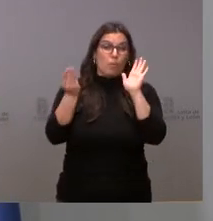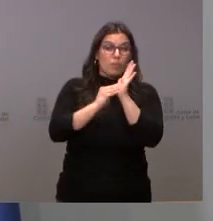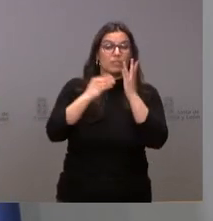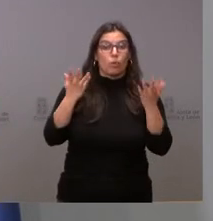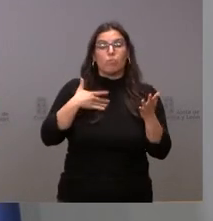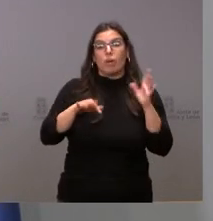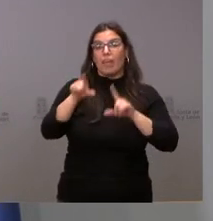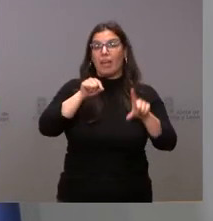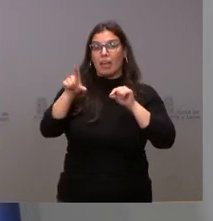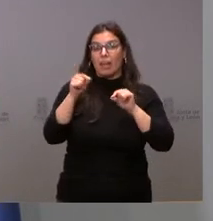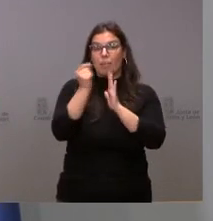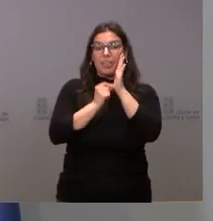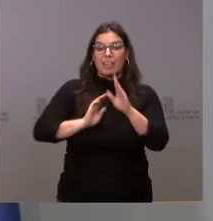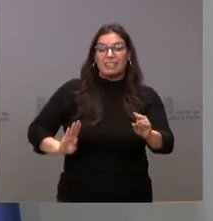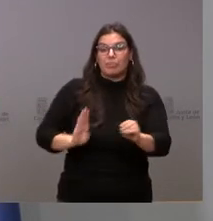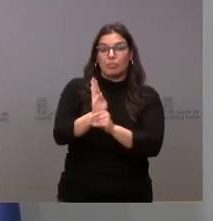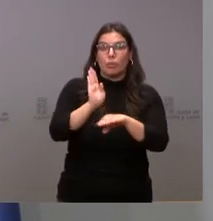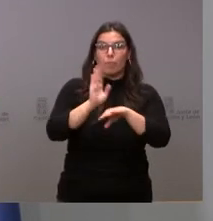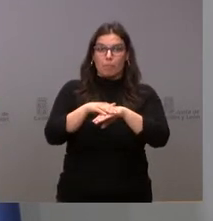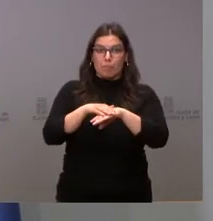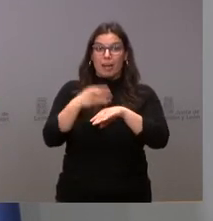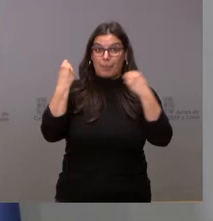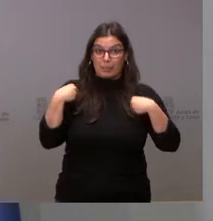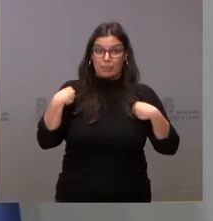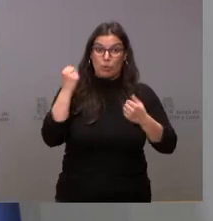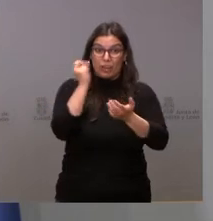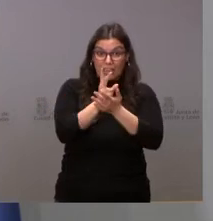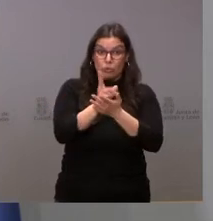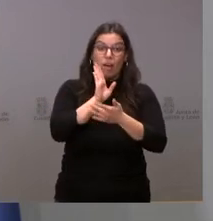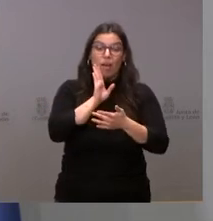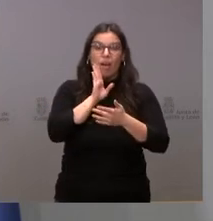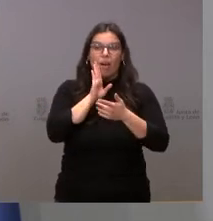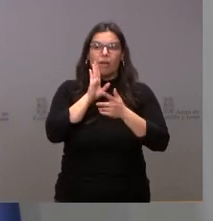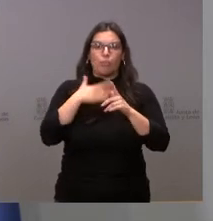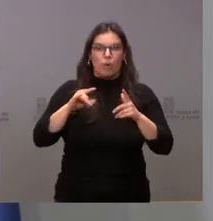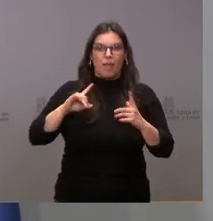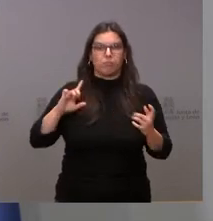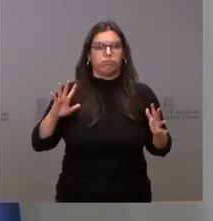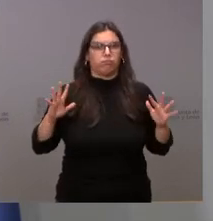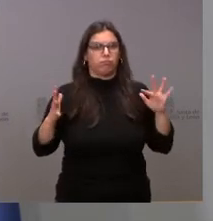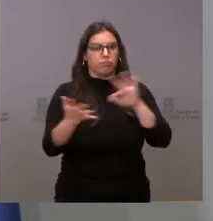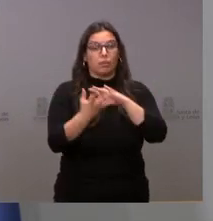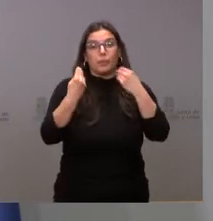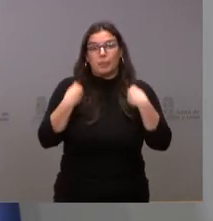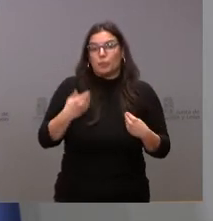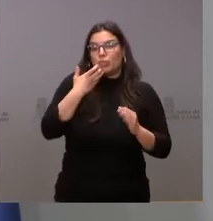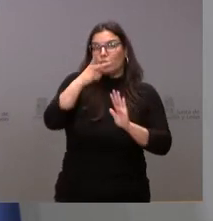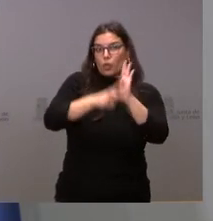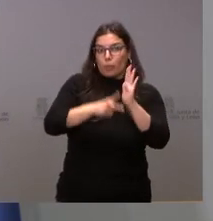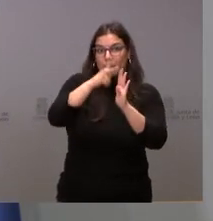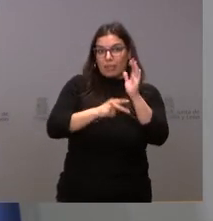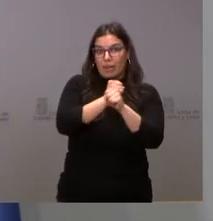elegir medidas inversoras para hacer frente a estos desafíos, toda vez que la propia normativa